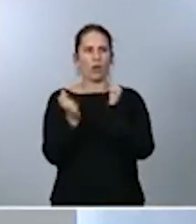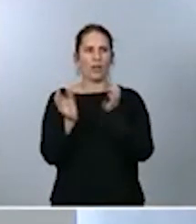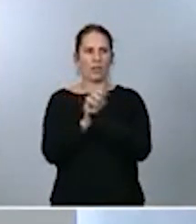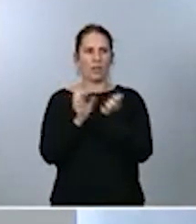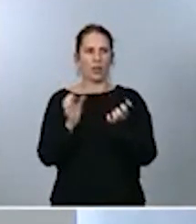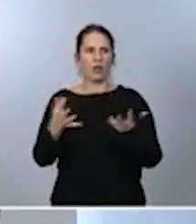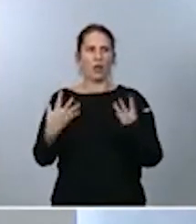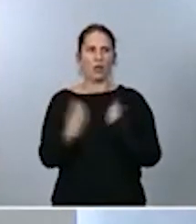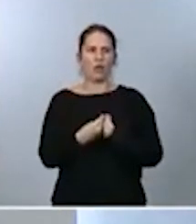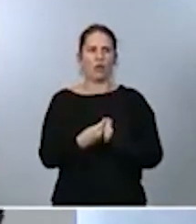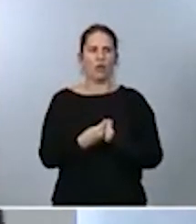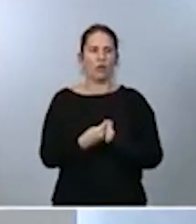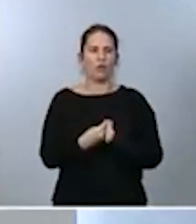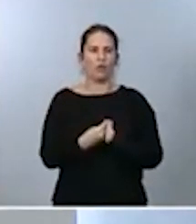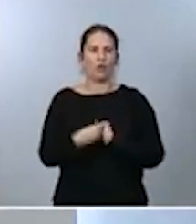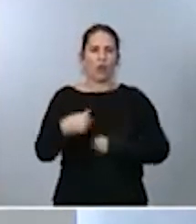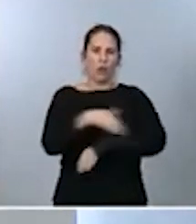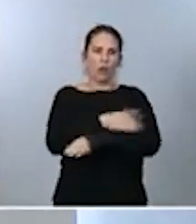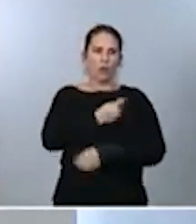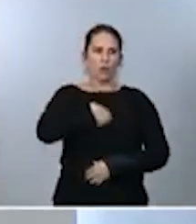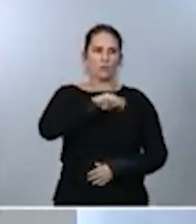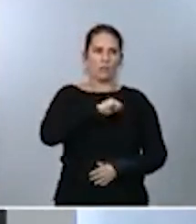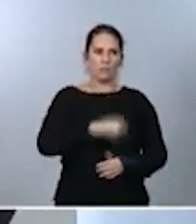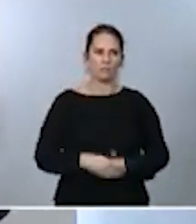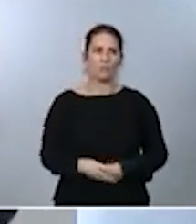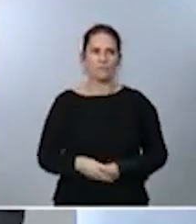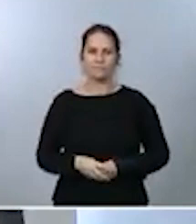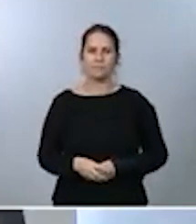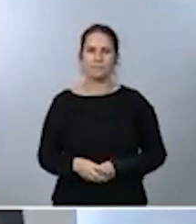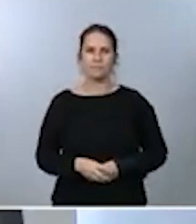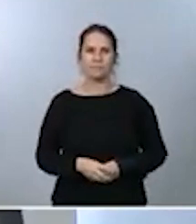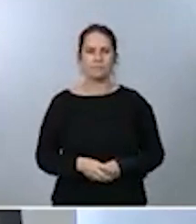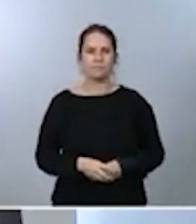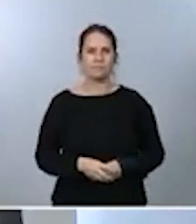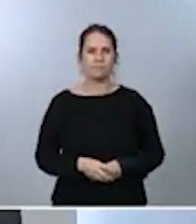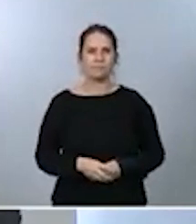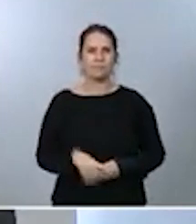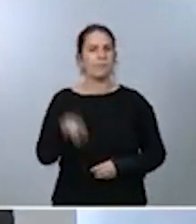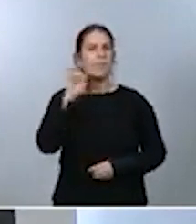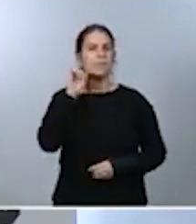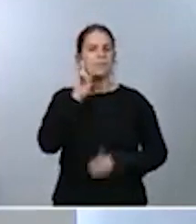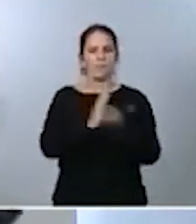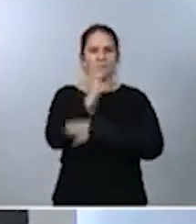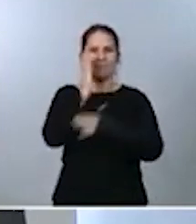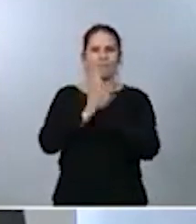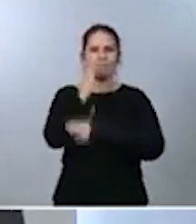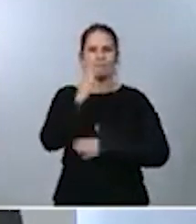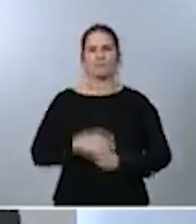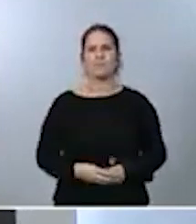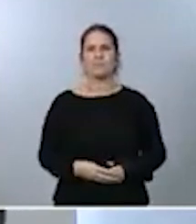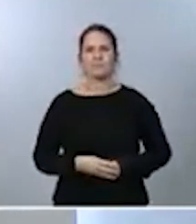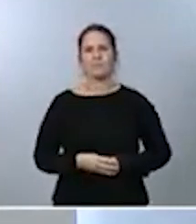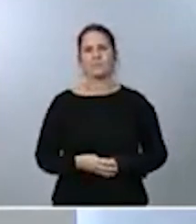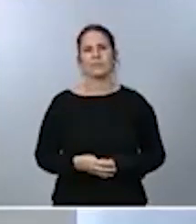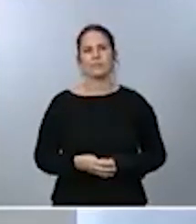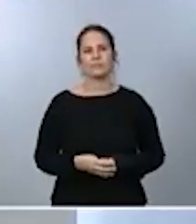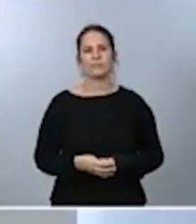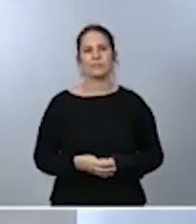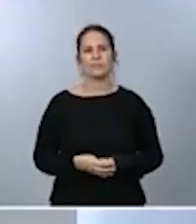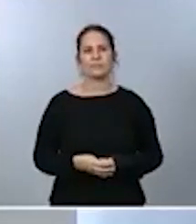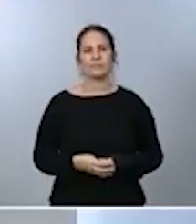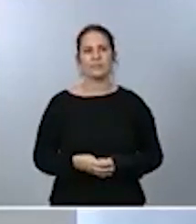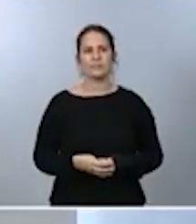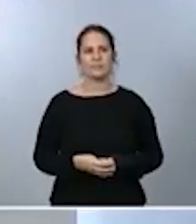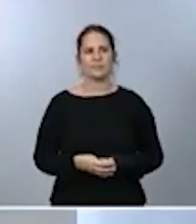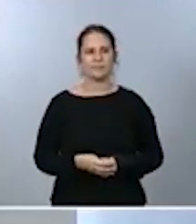que a su vez se coordina con los socios europeos. La segunda ola es europea. También en España, pero es europea. Está en toda Europa.